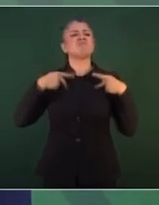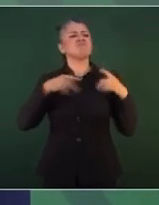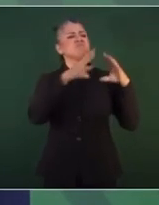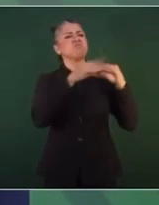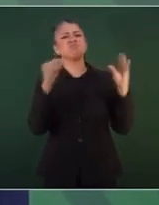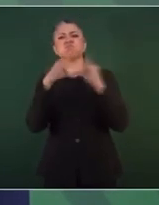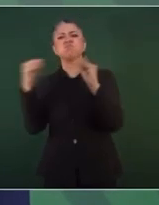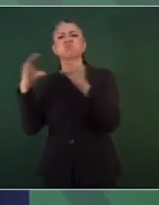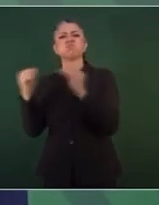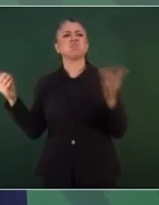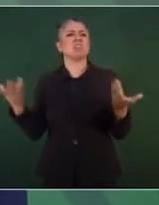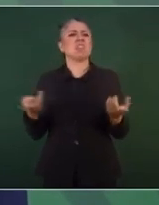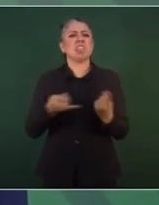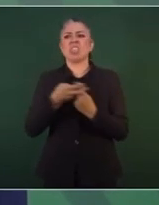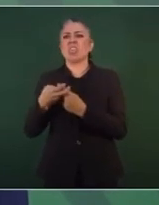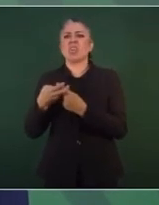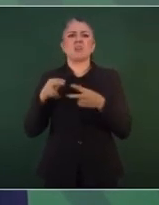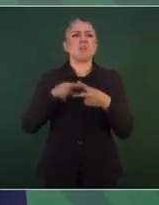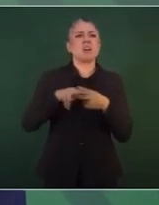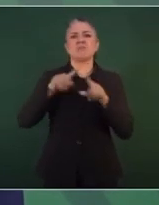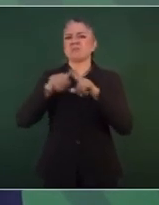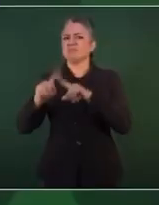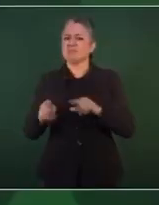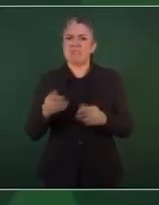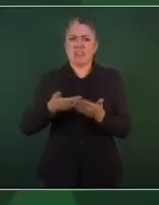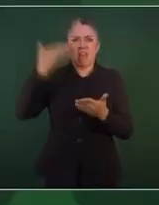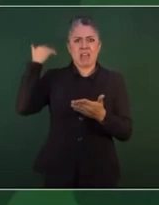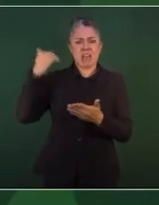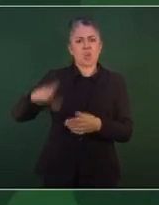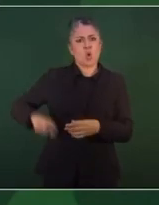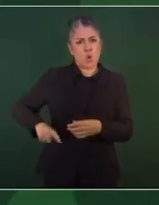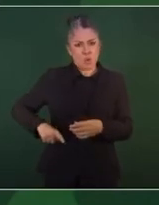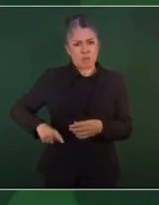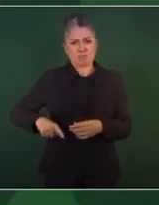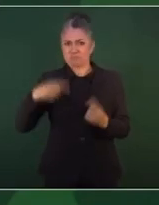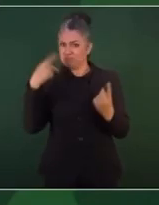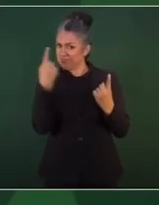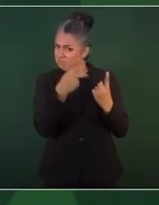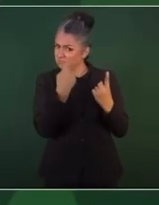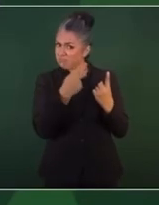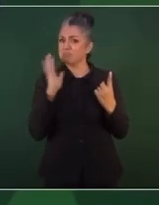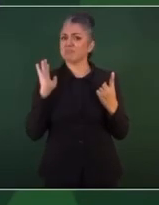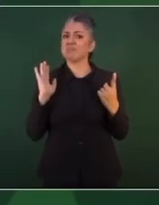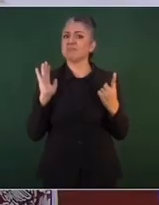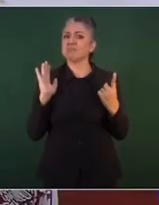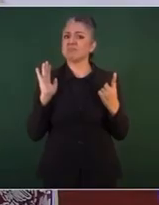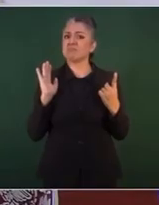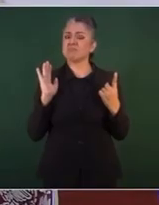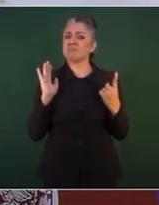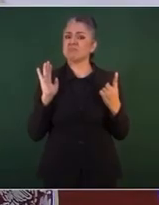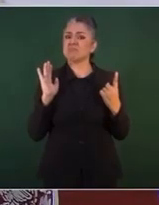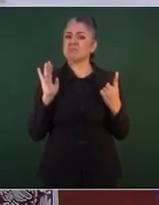ese gobierno? No.